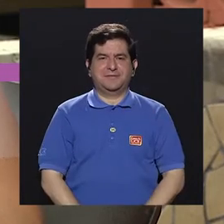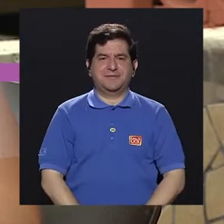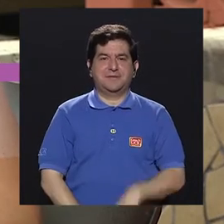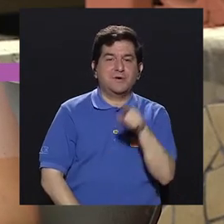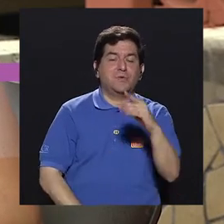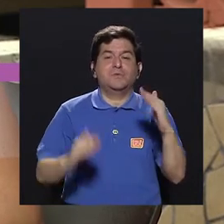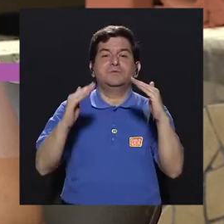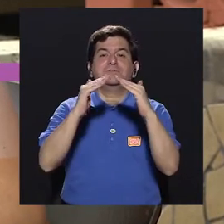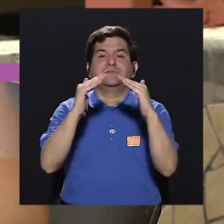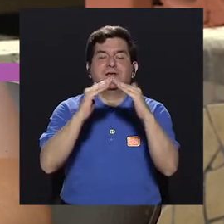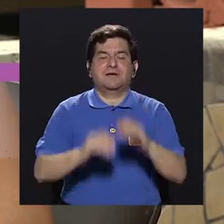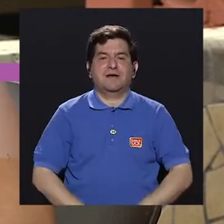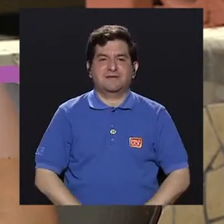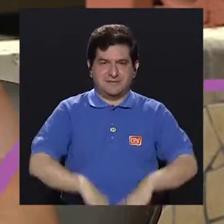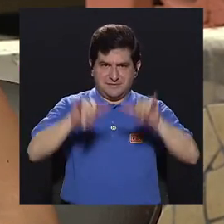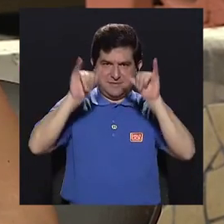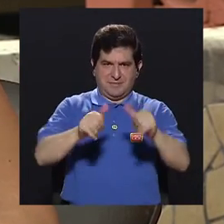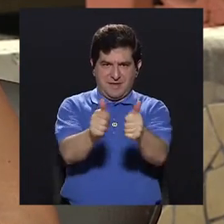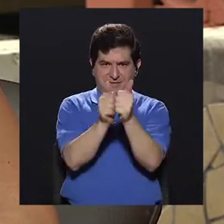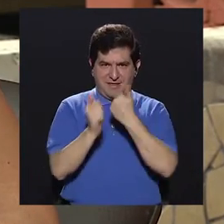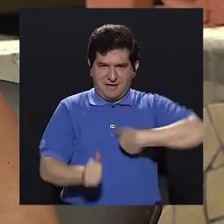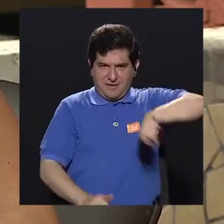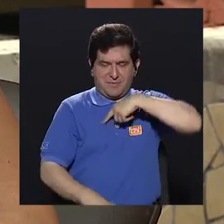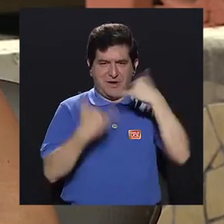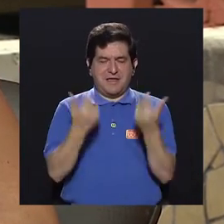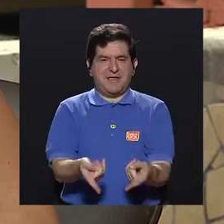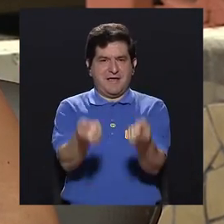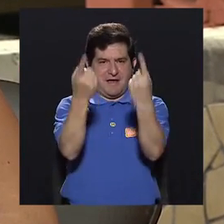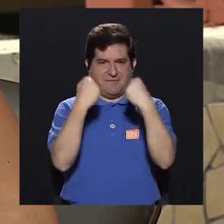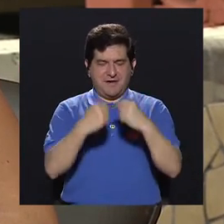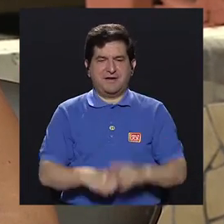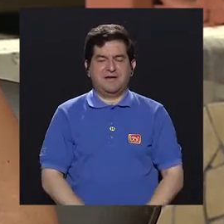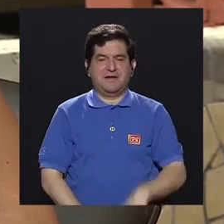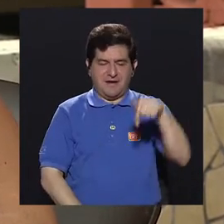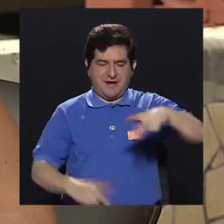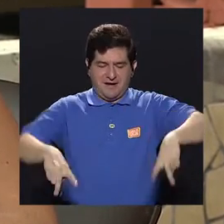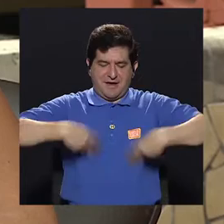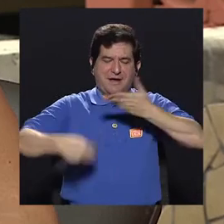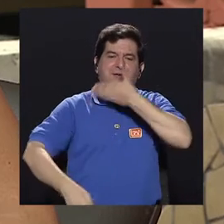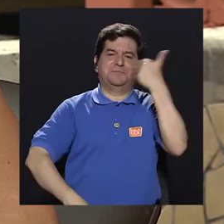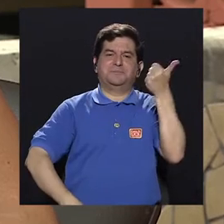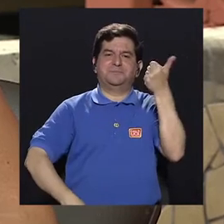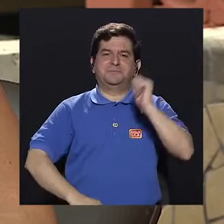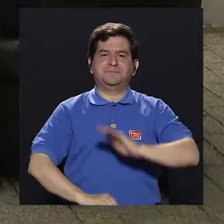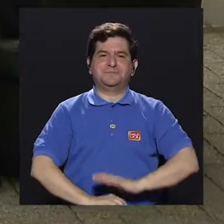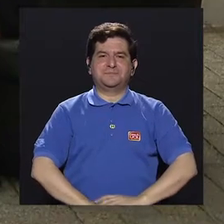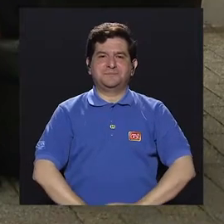Ustedes allá en sus casas, quédense con nosotros y ya regresamos con más de Vivirme.